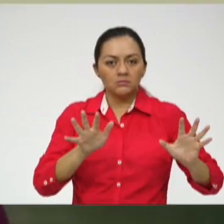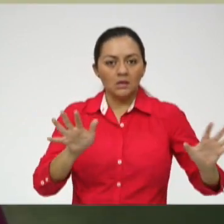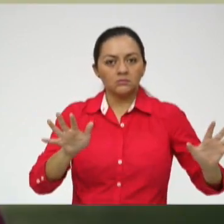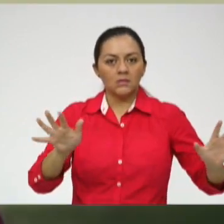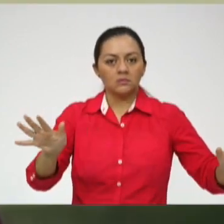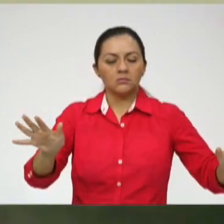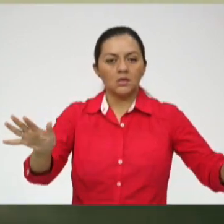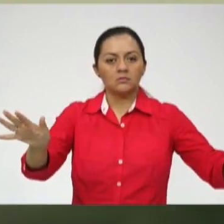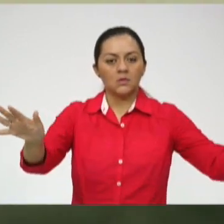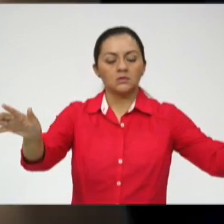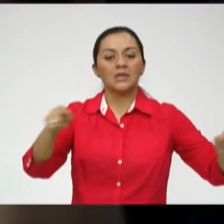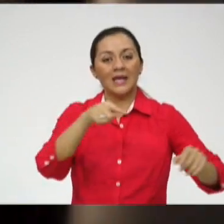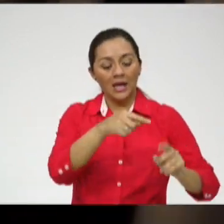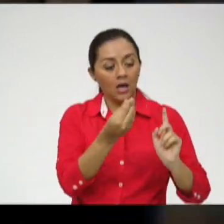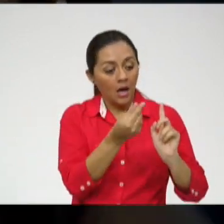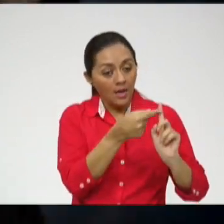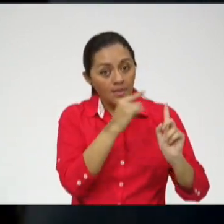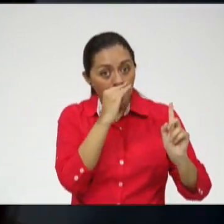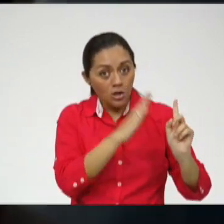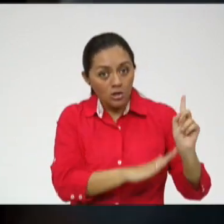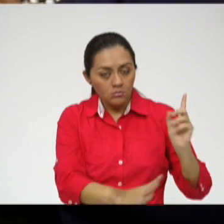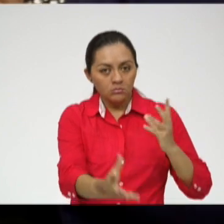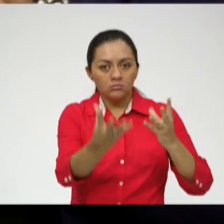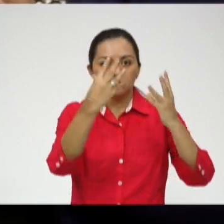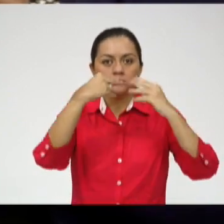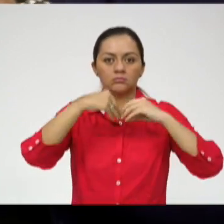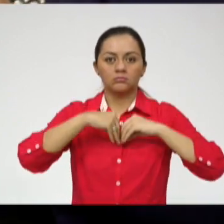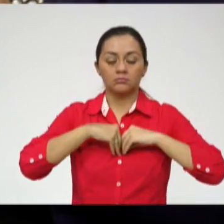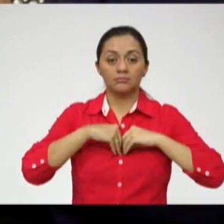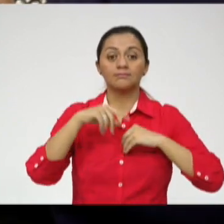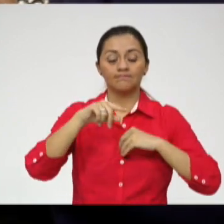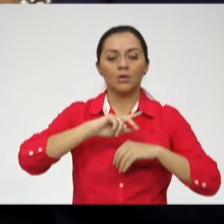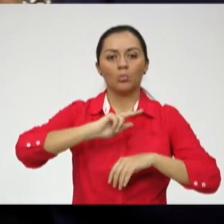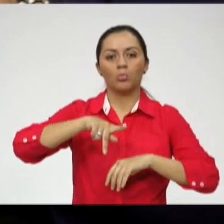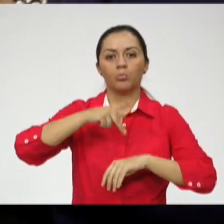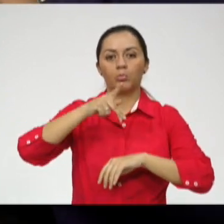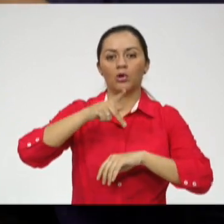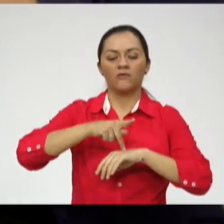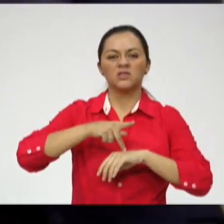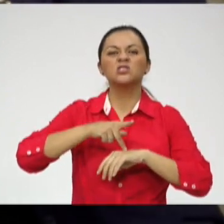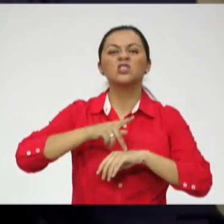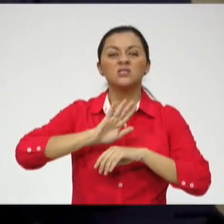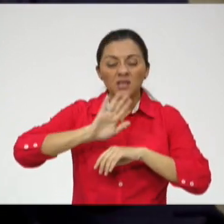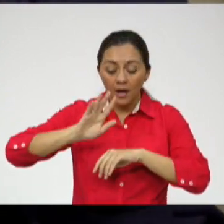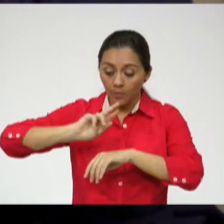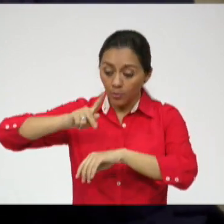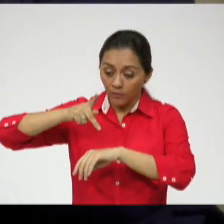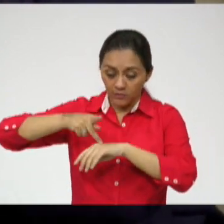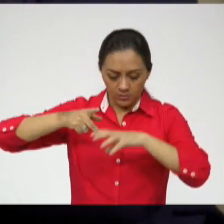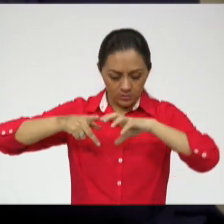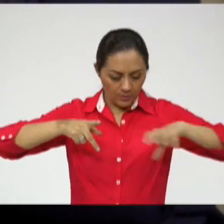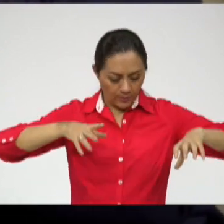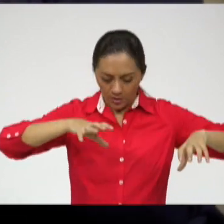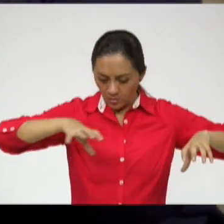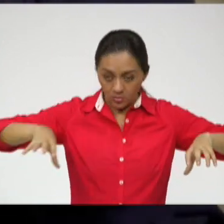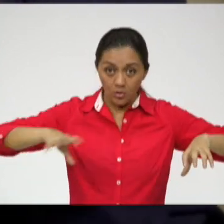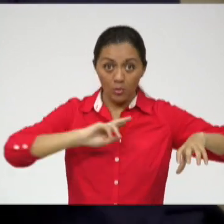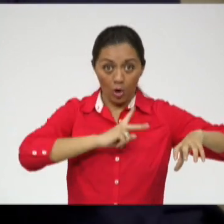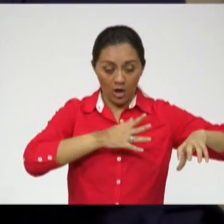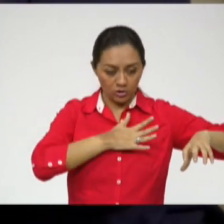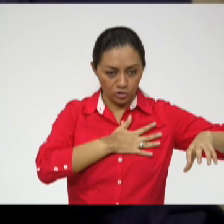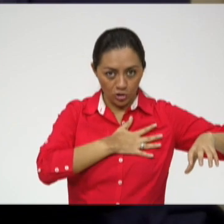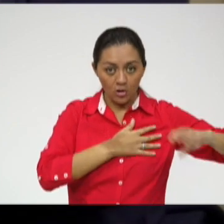que el muchacho, el niño adquiere. La profesión, en cambio, está muy bien, tengo estas aptitudes,